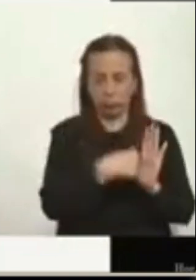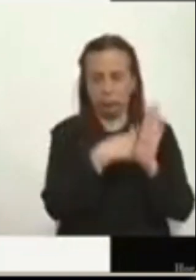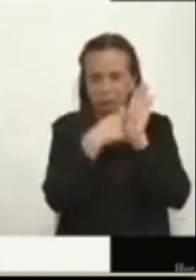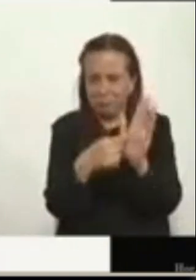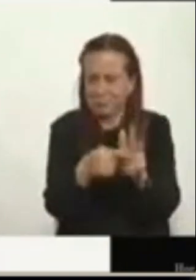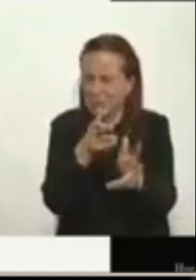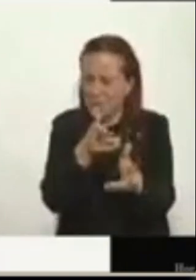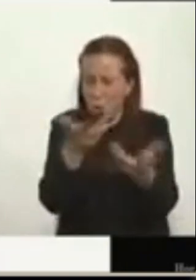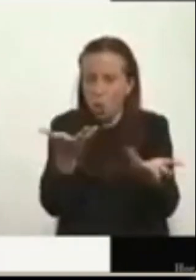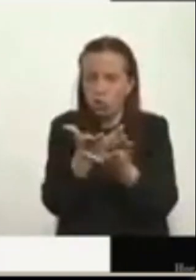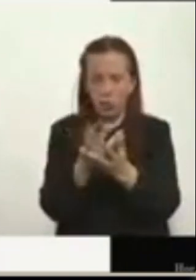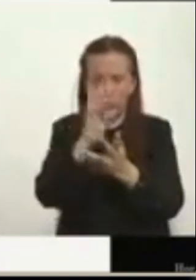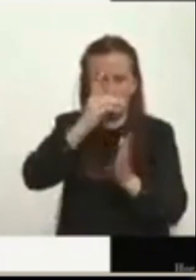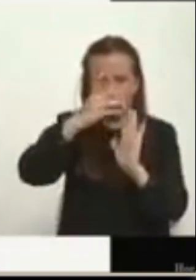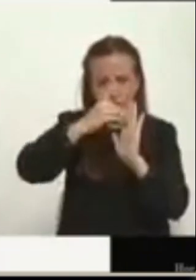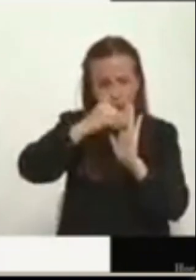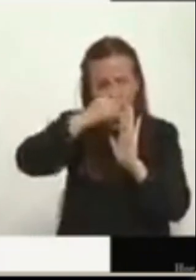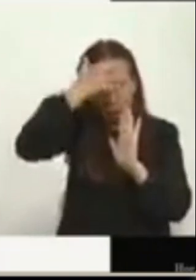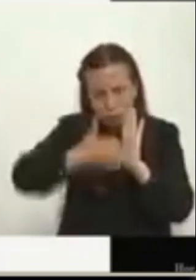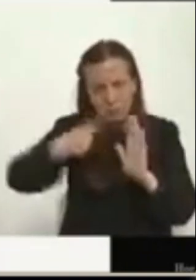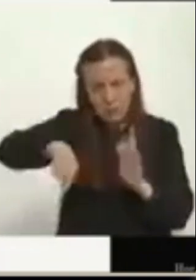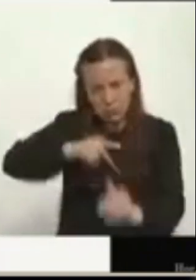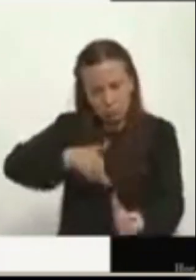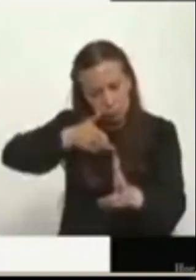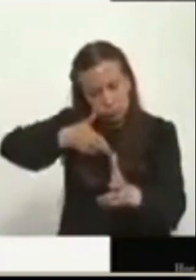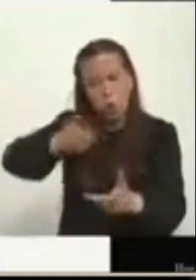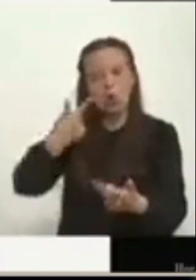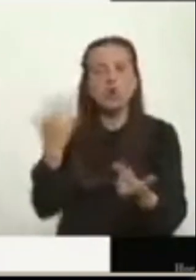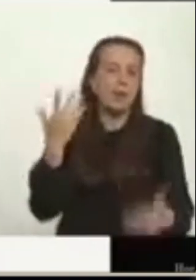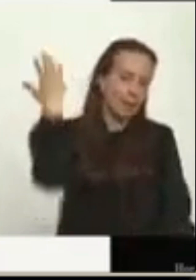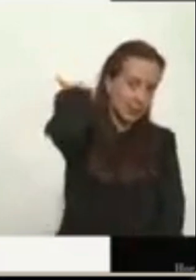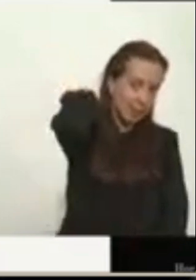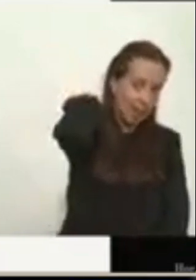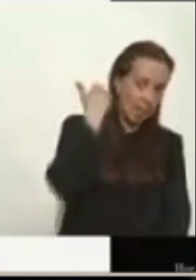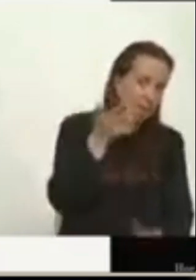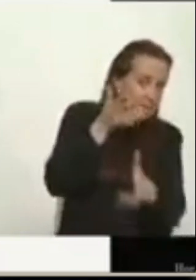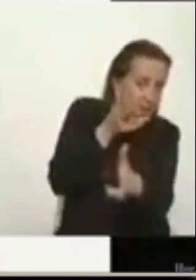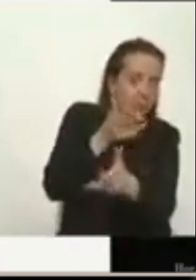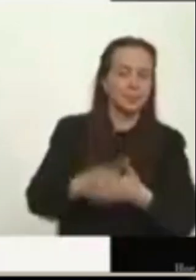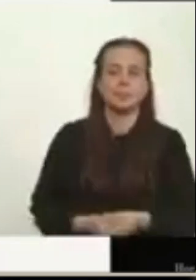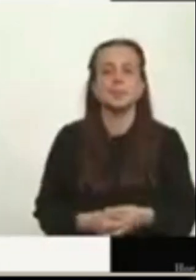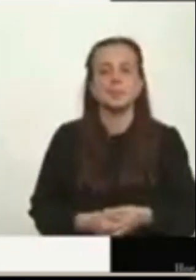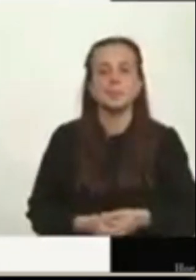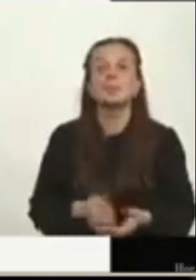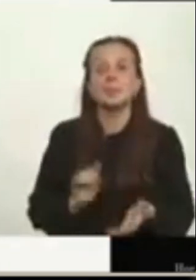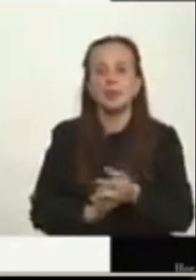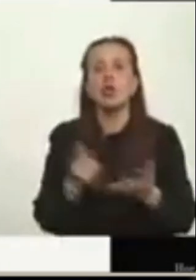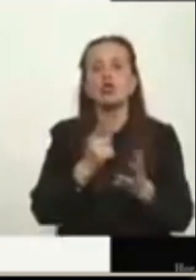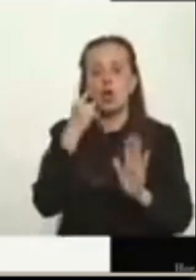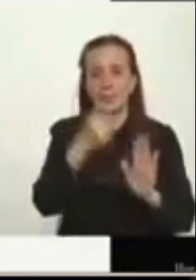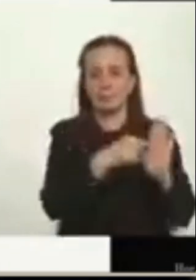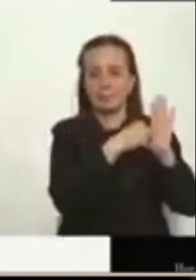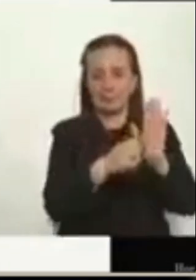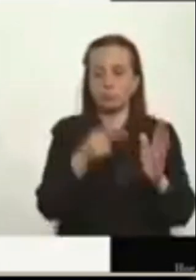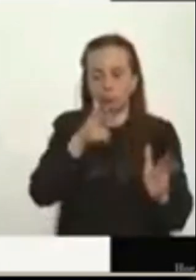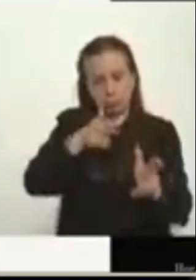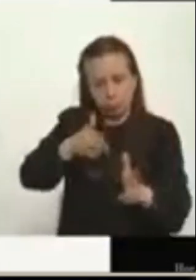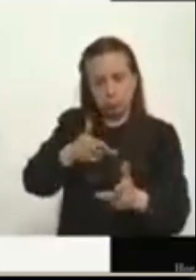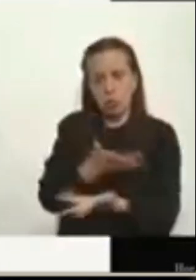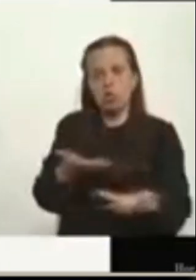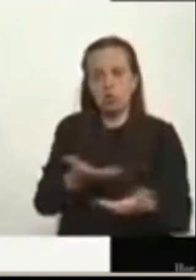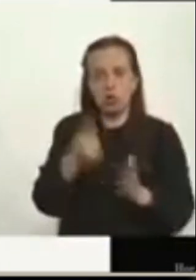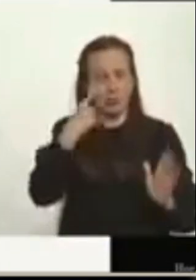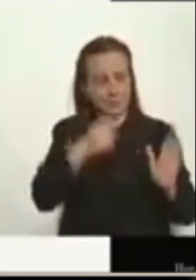precisión del diagnóstico del fusilamiento por la espalda. Primero, aquí están los tiros. Pero ustedes observan